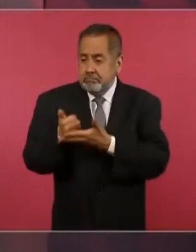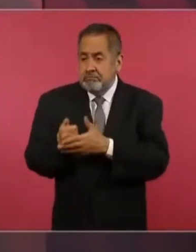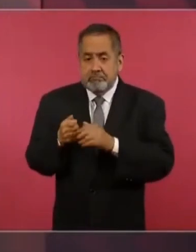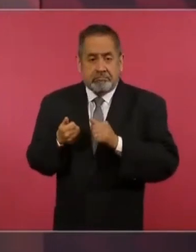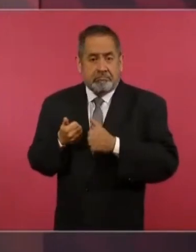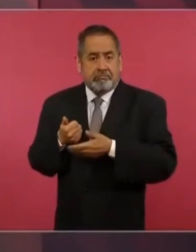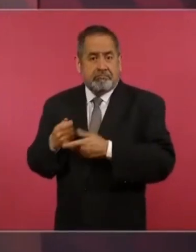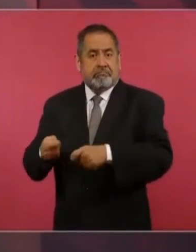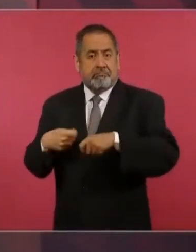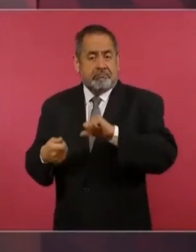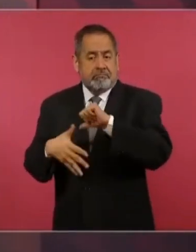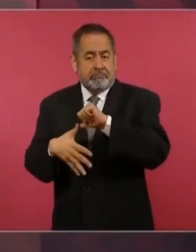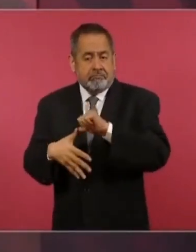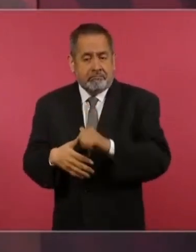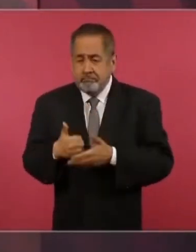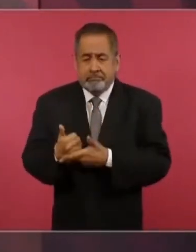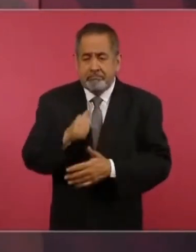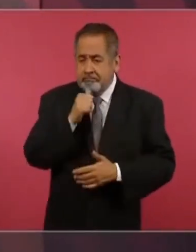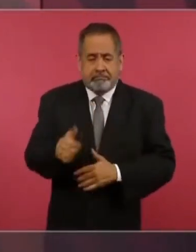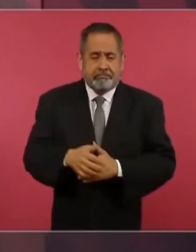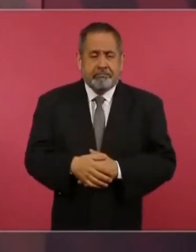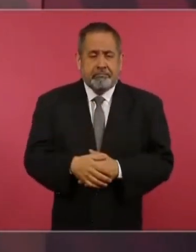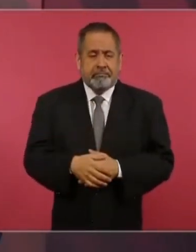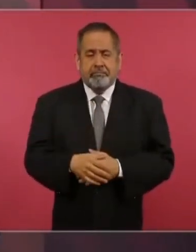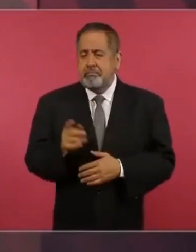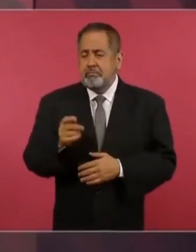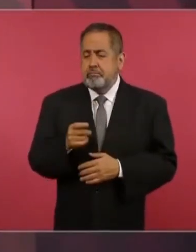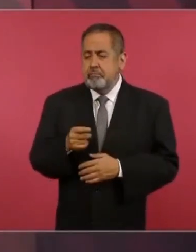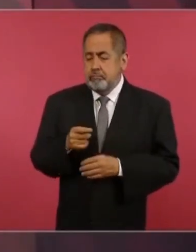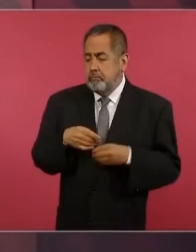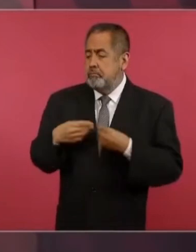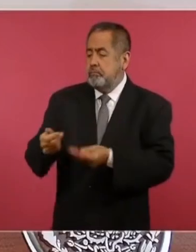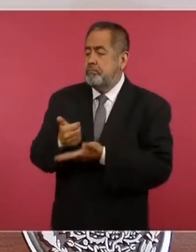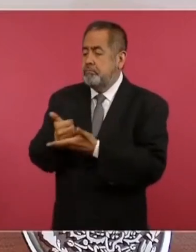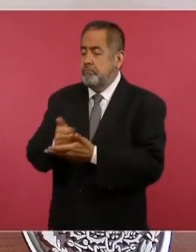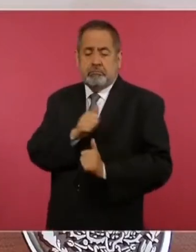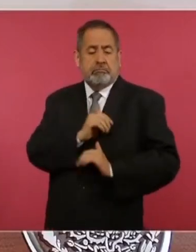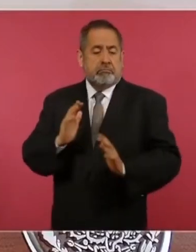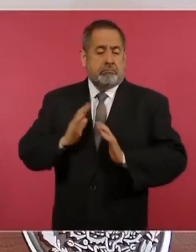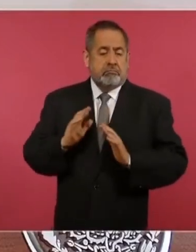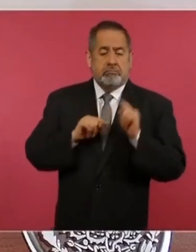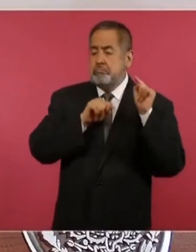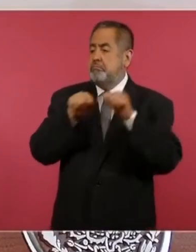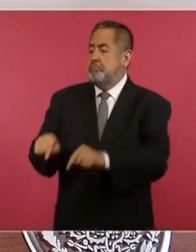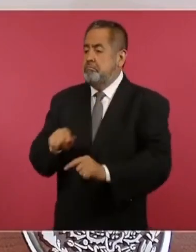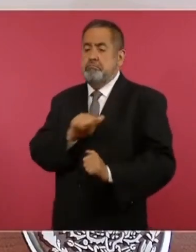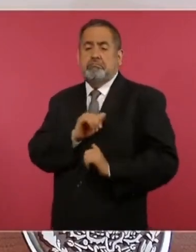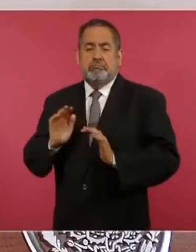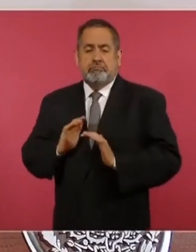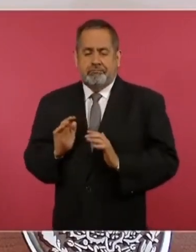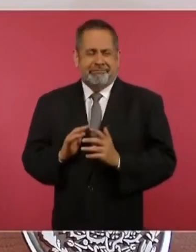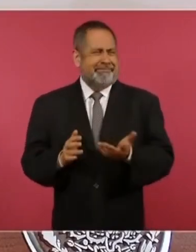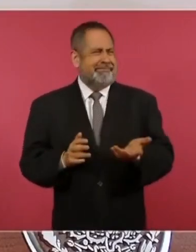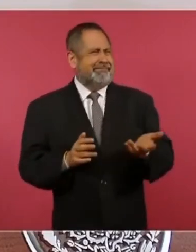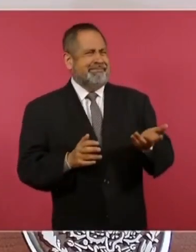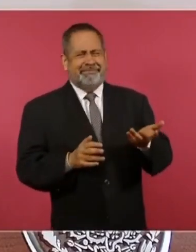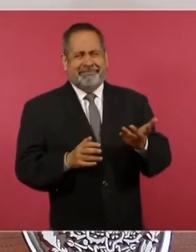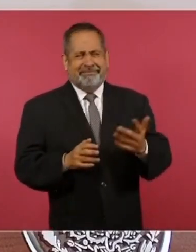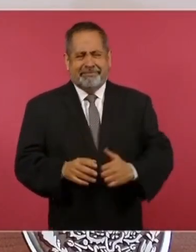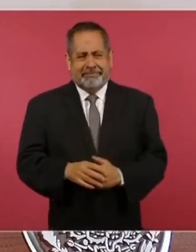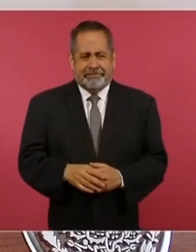o la ayuda es militar, como le